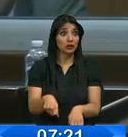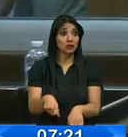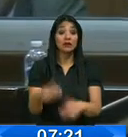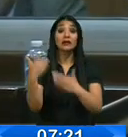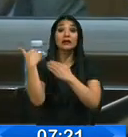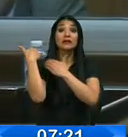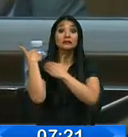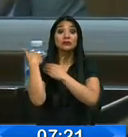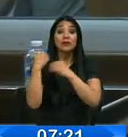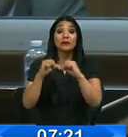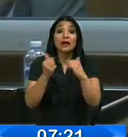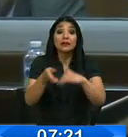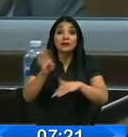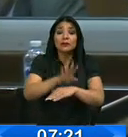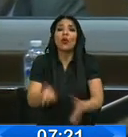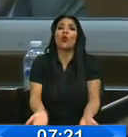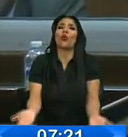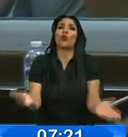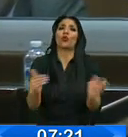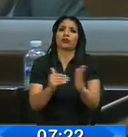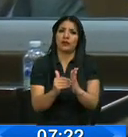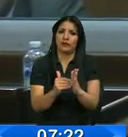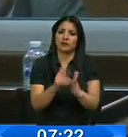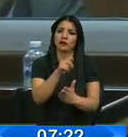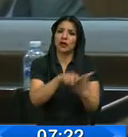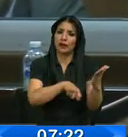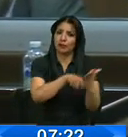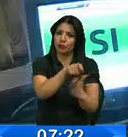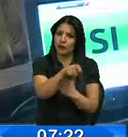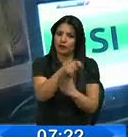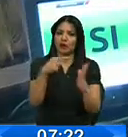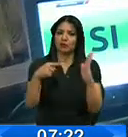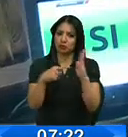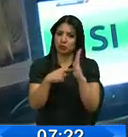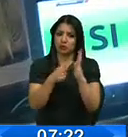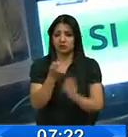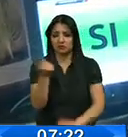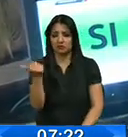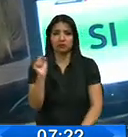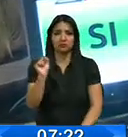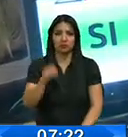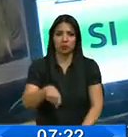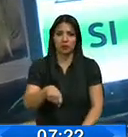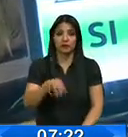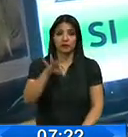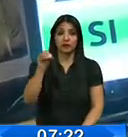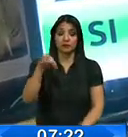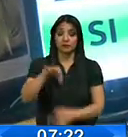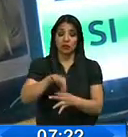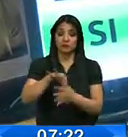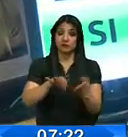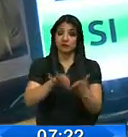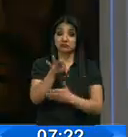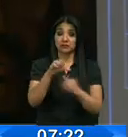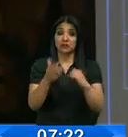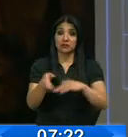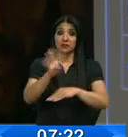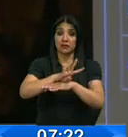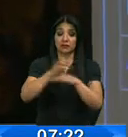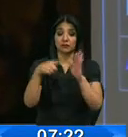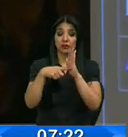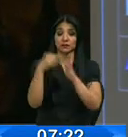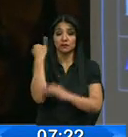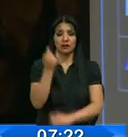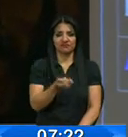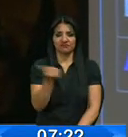competencias de la Asamblea de la República en la aprobación y discusión de los tributos. Así, con 90 votos a favor, la Asamblea derogó el impuesto verde.